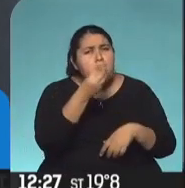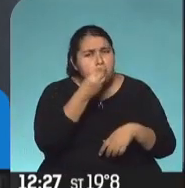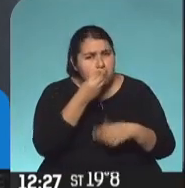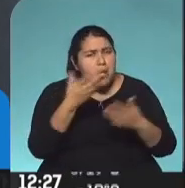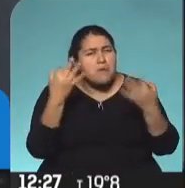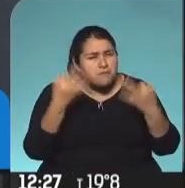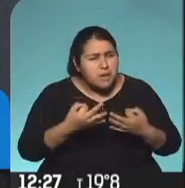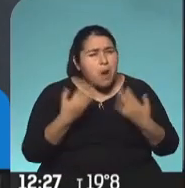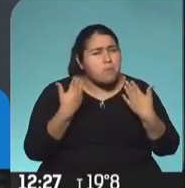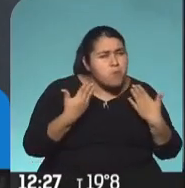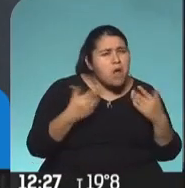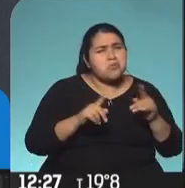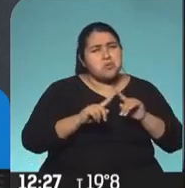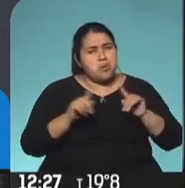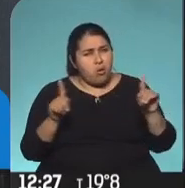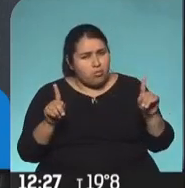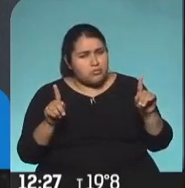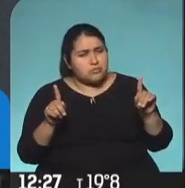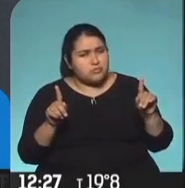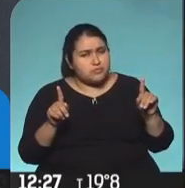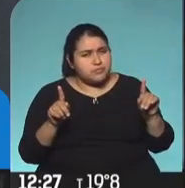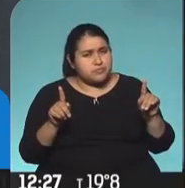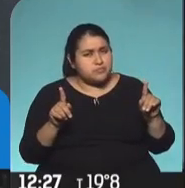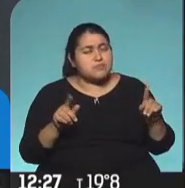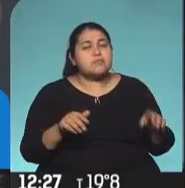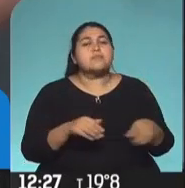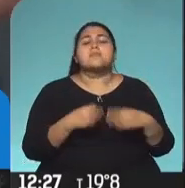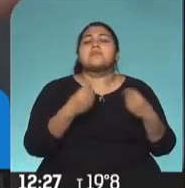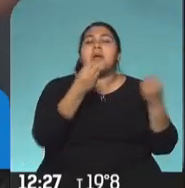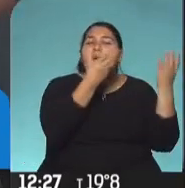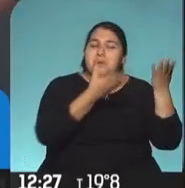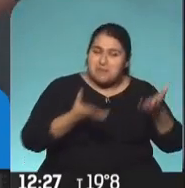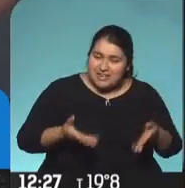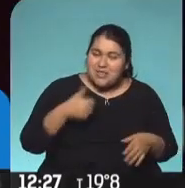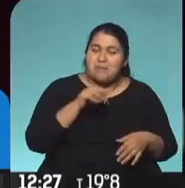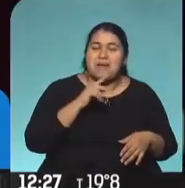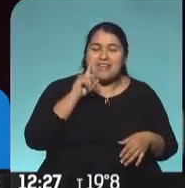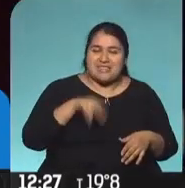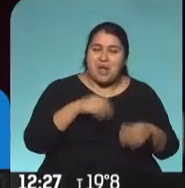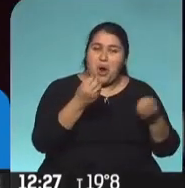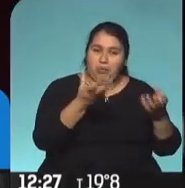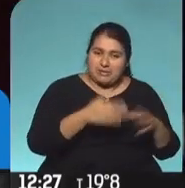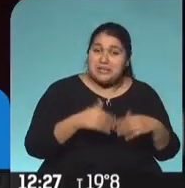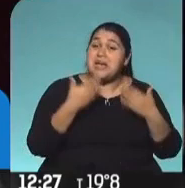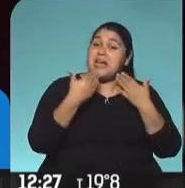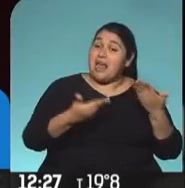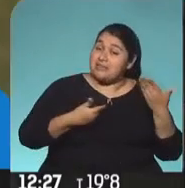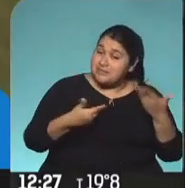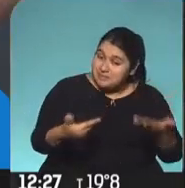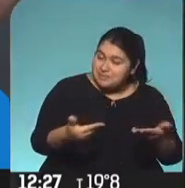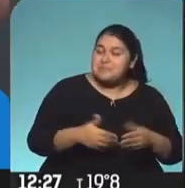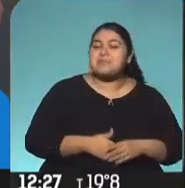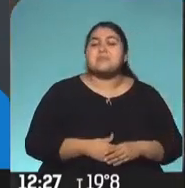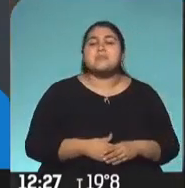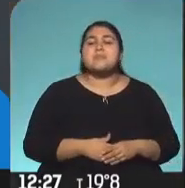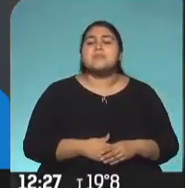como debe, con la canasta básica alimentaria. Bienvenido Martín, ¿cómo estás? Gracias, gracias a usted por tenernos. favor. Bueno,